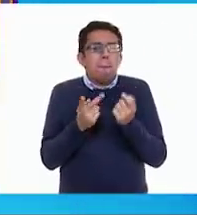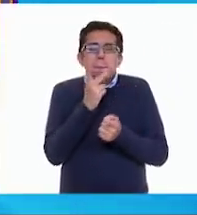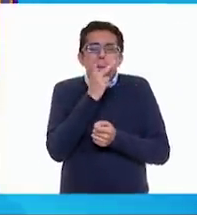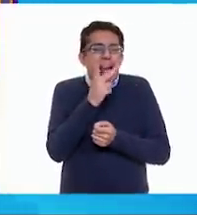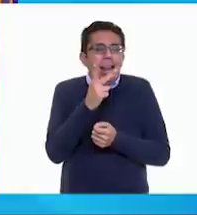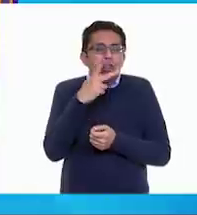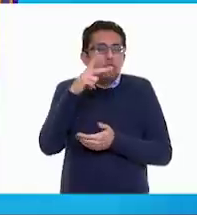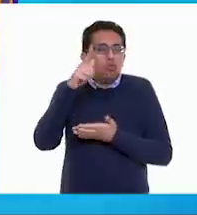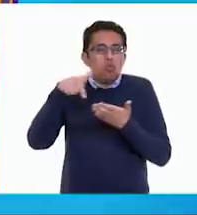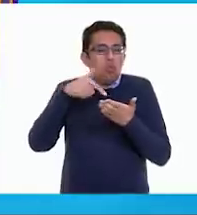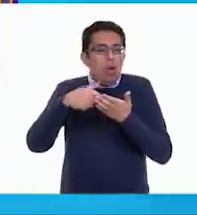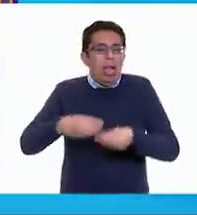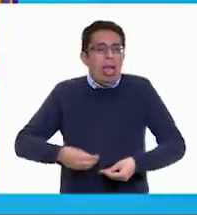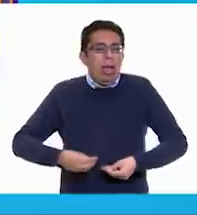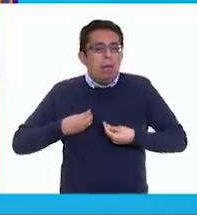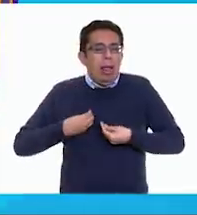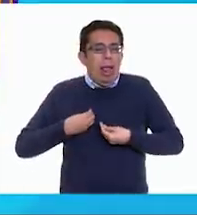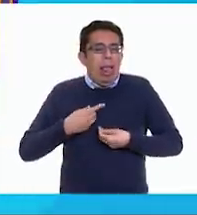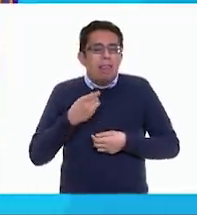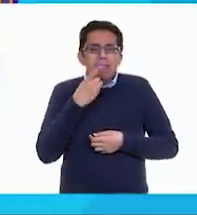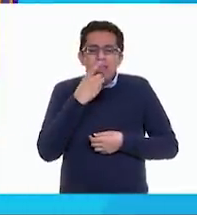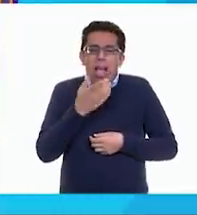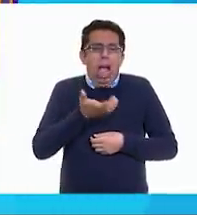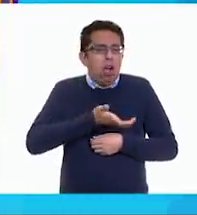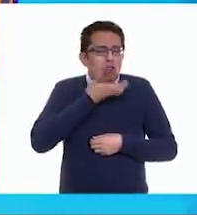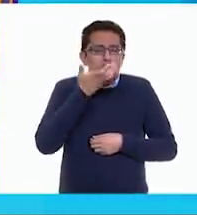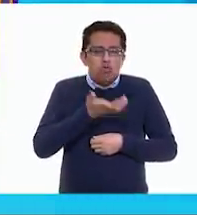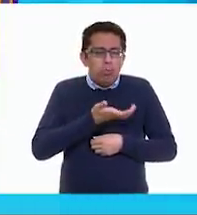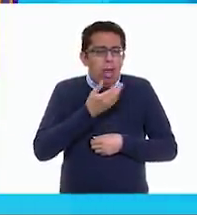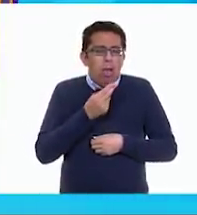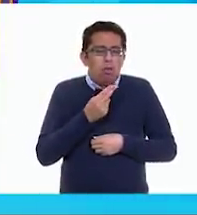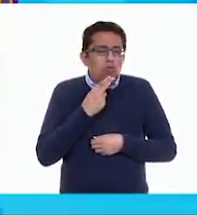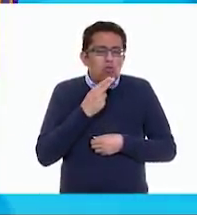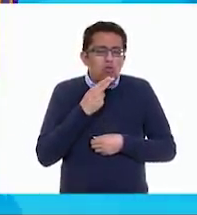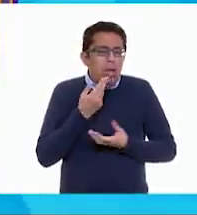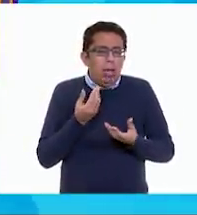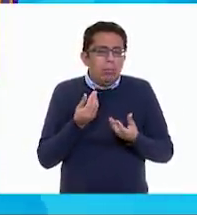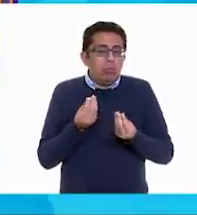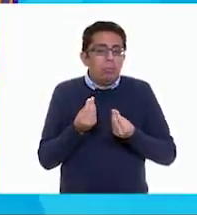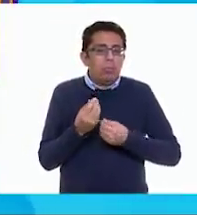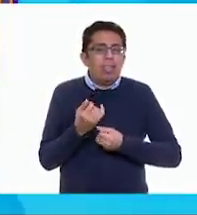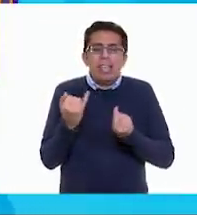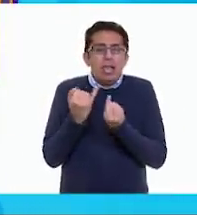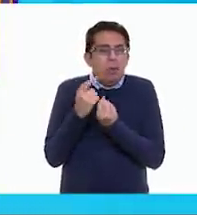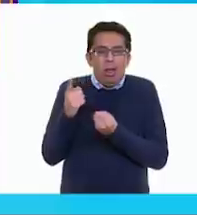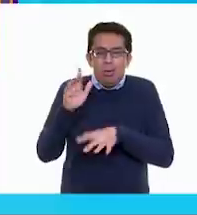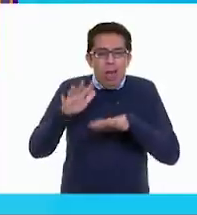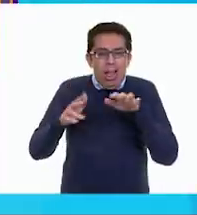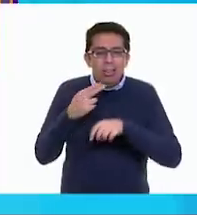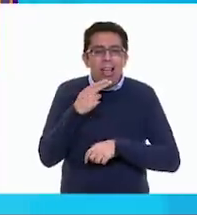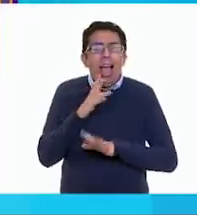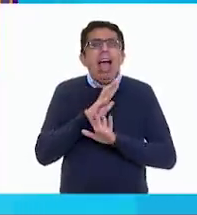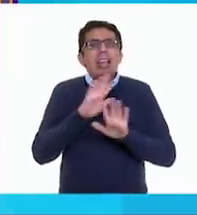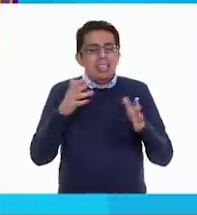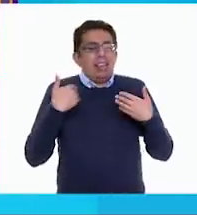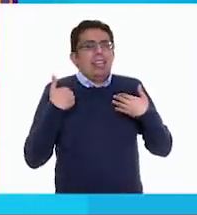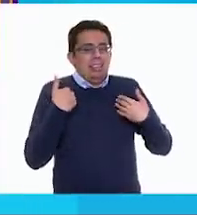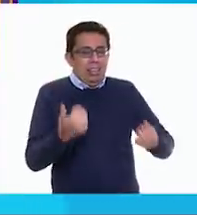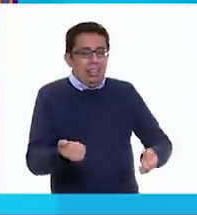en el lugar en donde viven se diga mucho. Como esas que luego usas tú. Ah, ya te entendí.